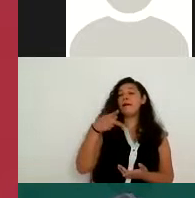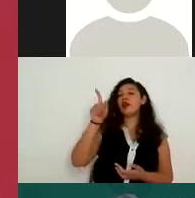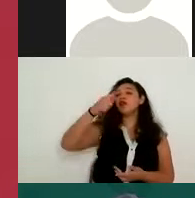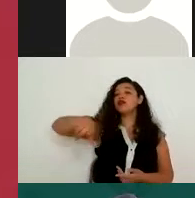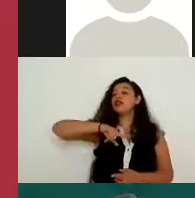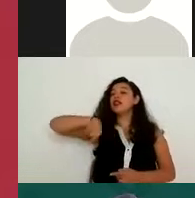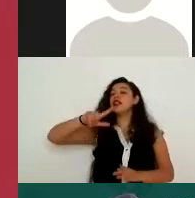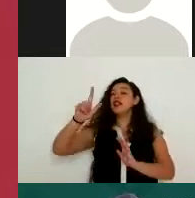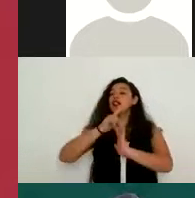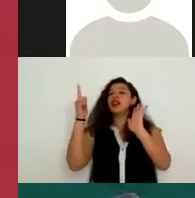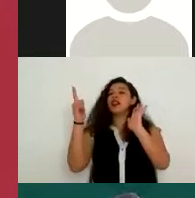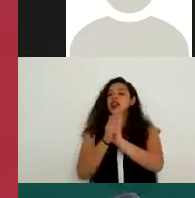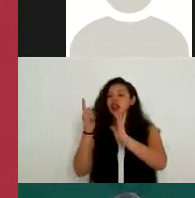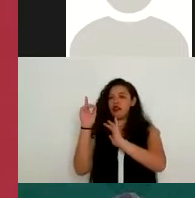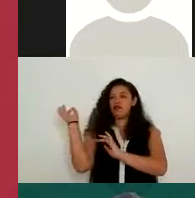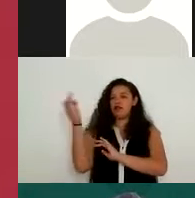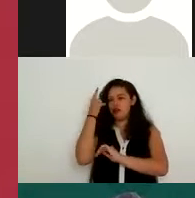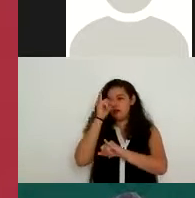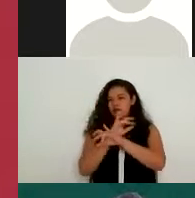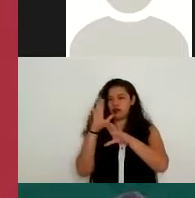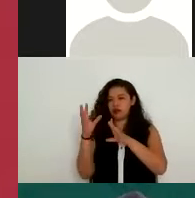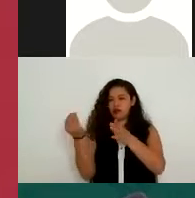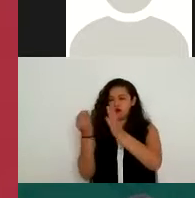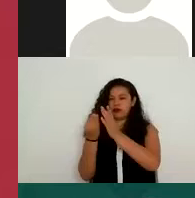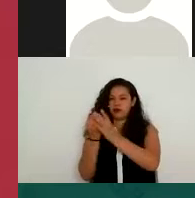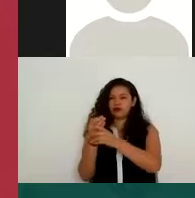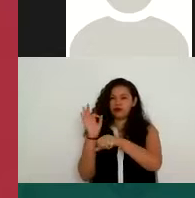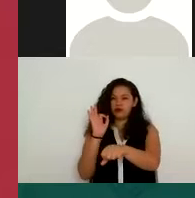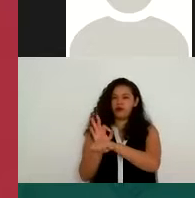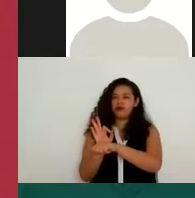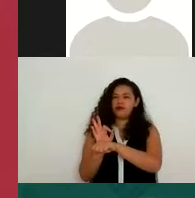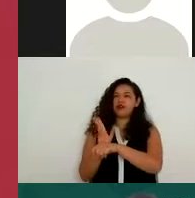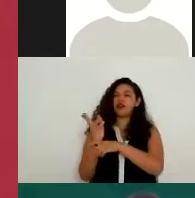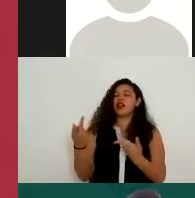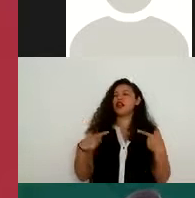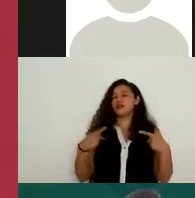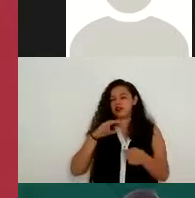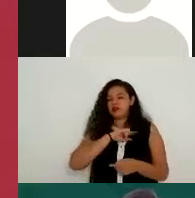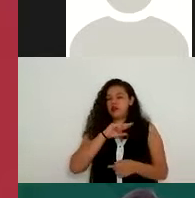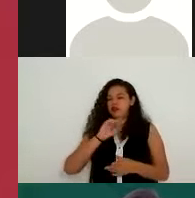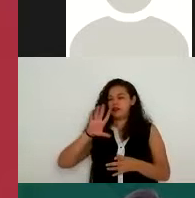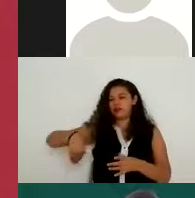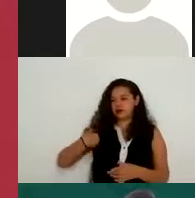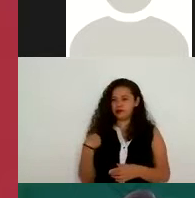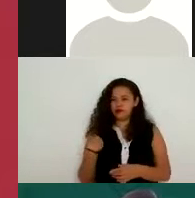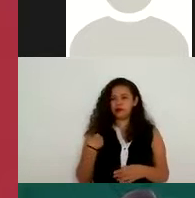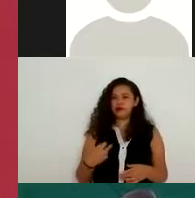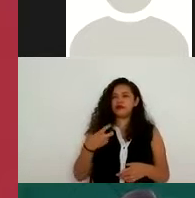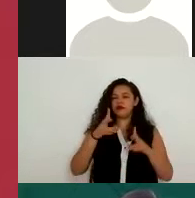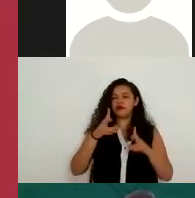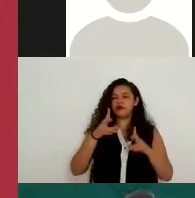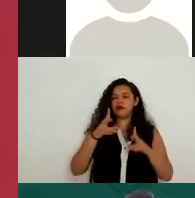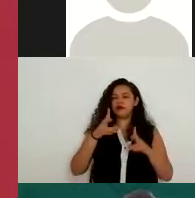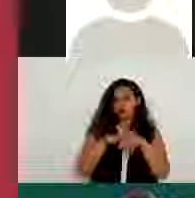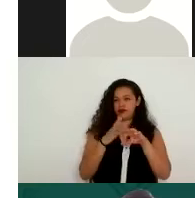Protección de Datos Personales en posesión de los particulares. Entonces, pues con gusto les vamos a dar aquí los temas más relevantes de esta ley.